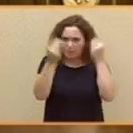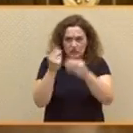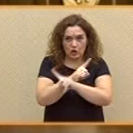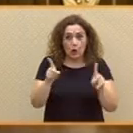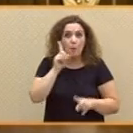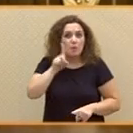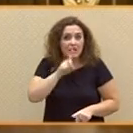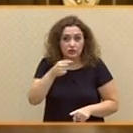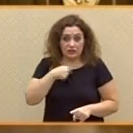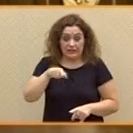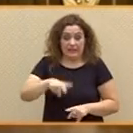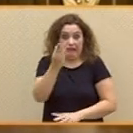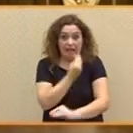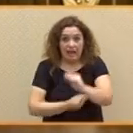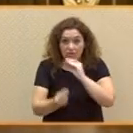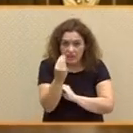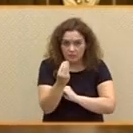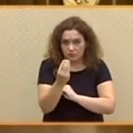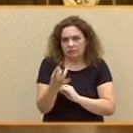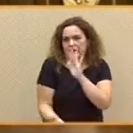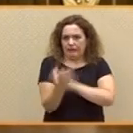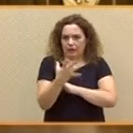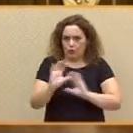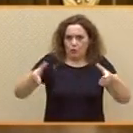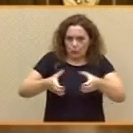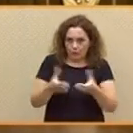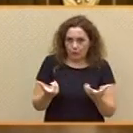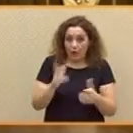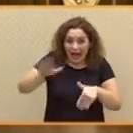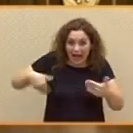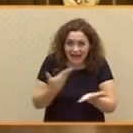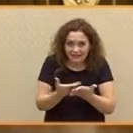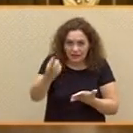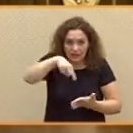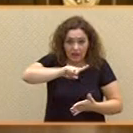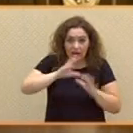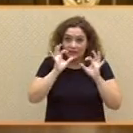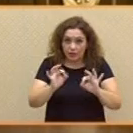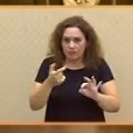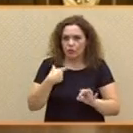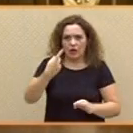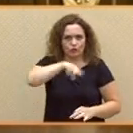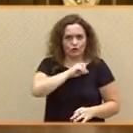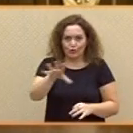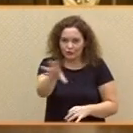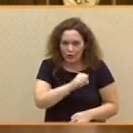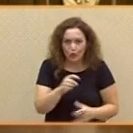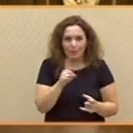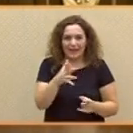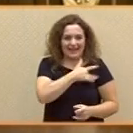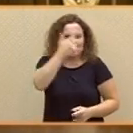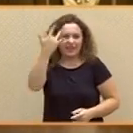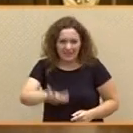digo que desde que nacimos hemos demostrado algo. A nosotros no se nos compra, ni cedemos a las presiones ni a los insultos de los